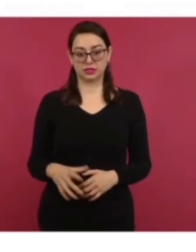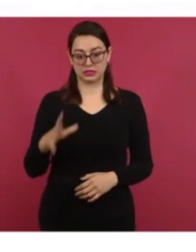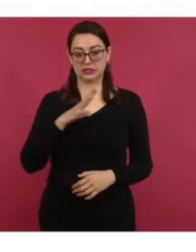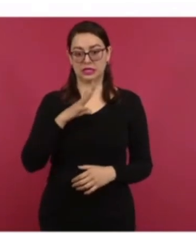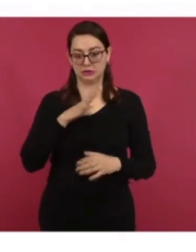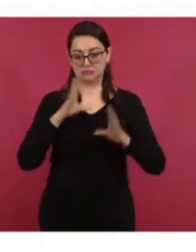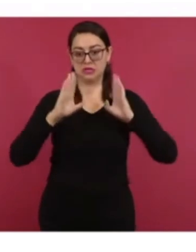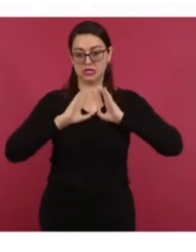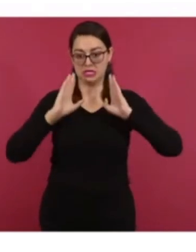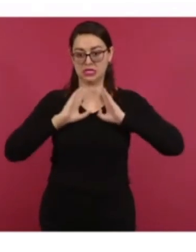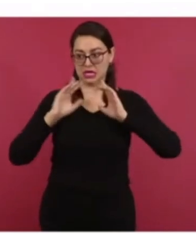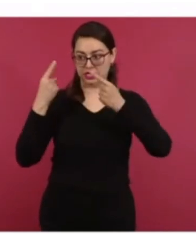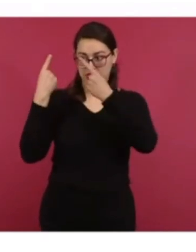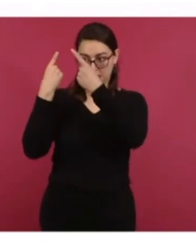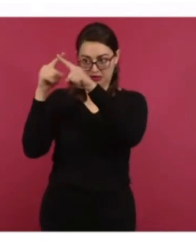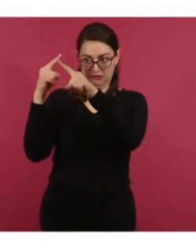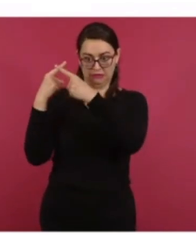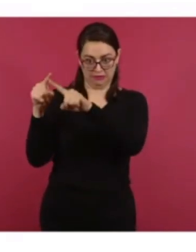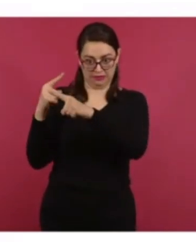miren,